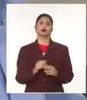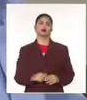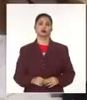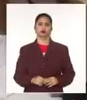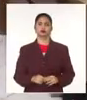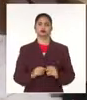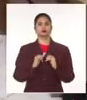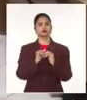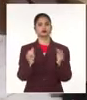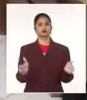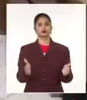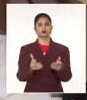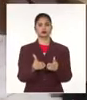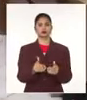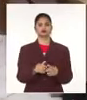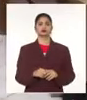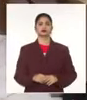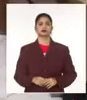Esta Lilian González, Canal Cubano de Noticias.